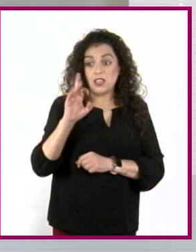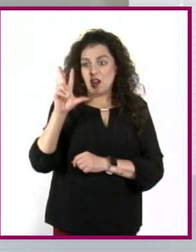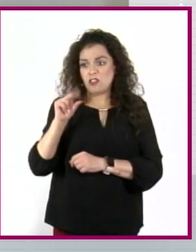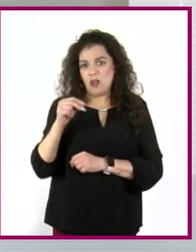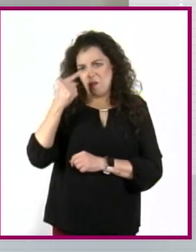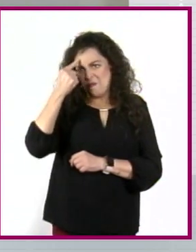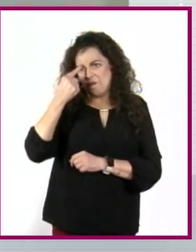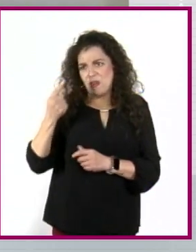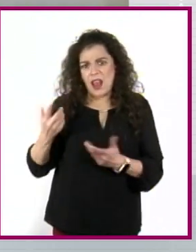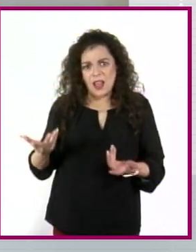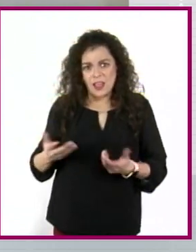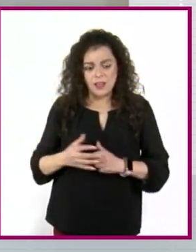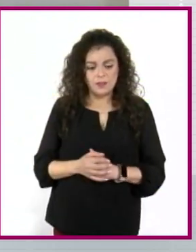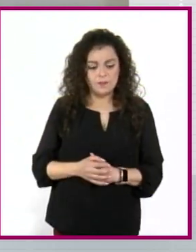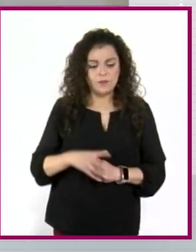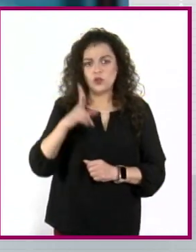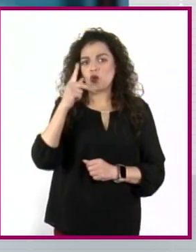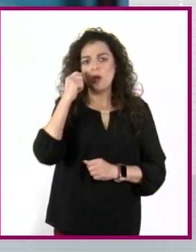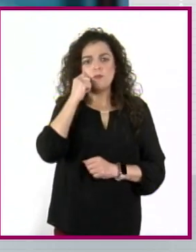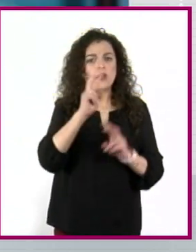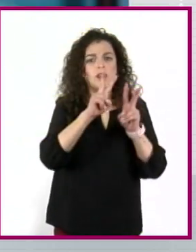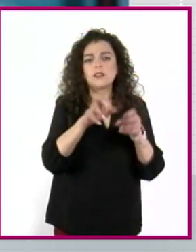ámbito de conocimiento que sea.